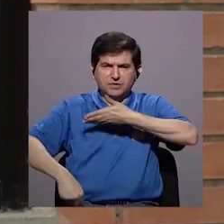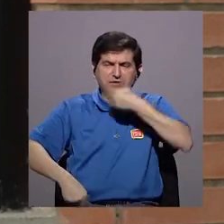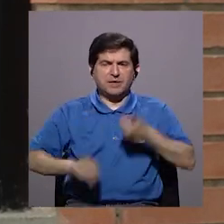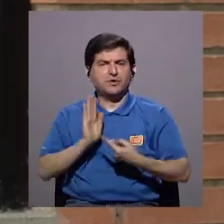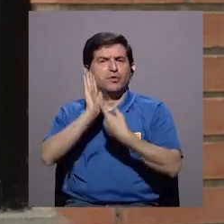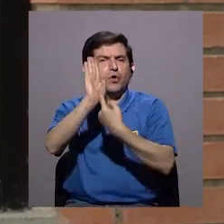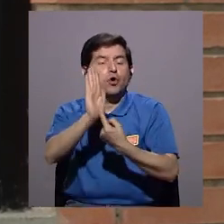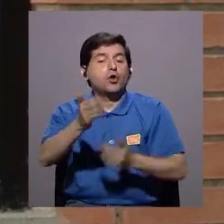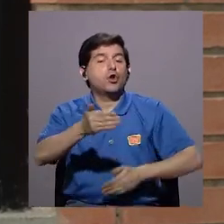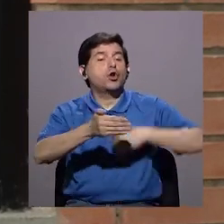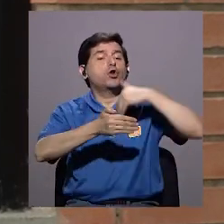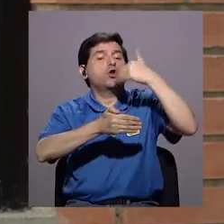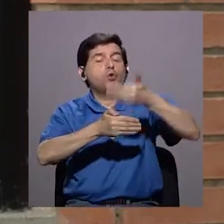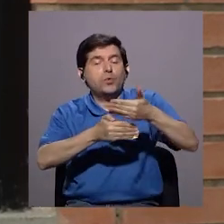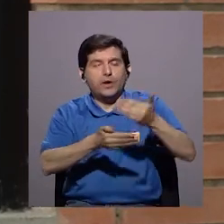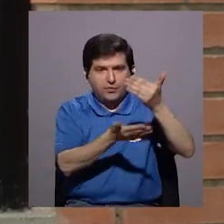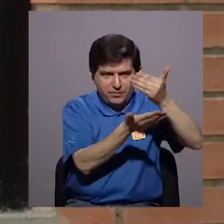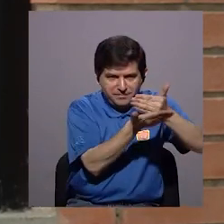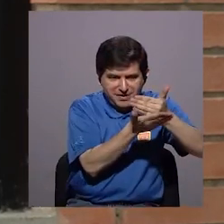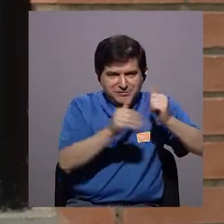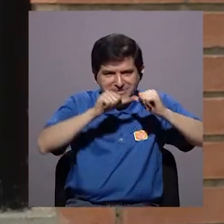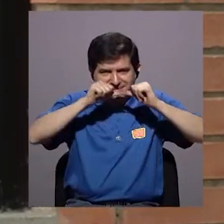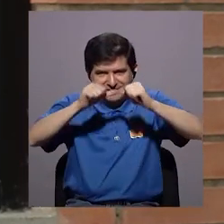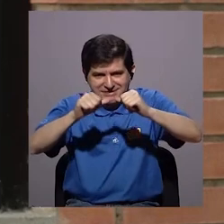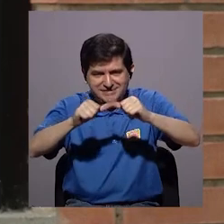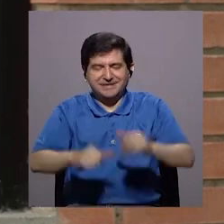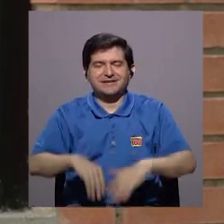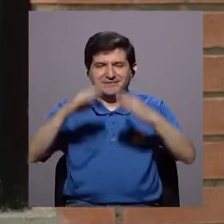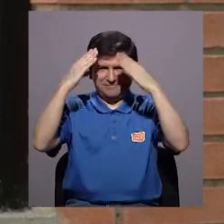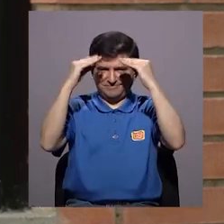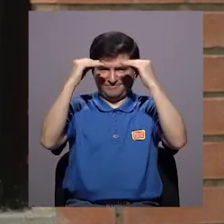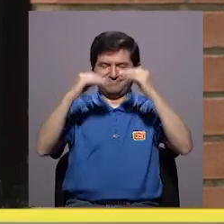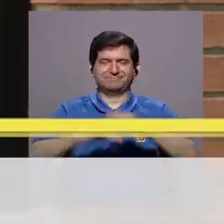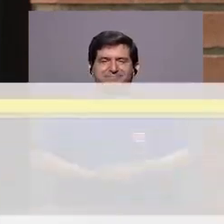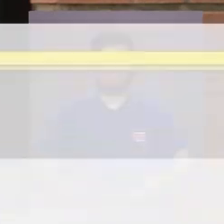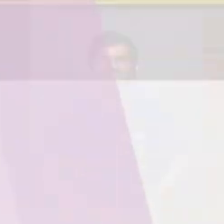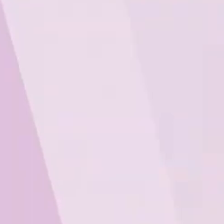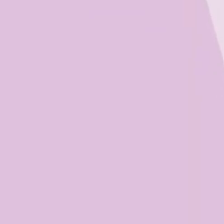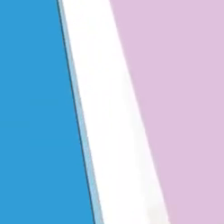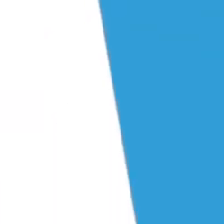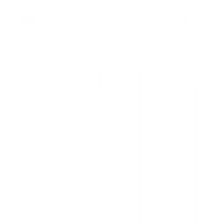vivir mejor y luego a la pausa y retornamos con el siguiente bloque.